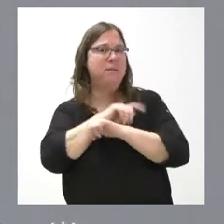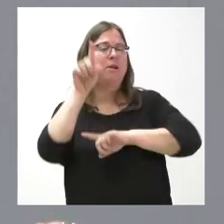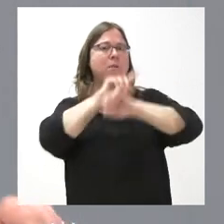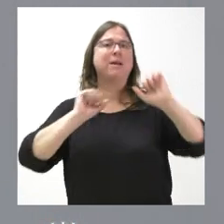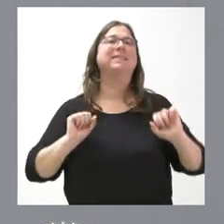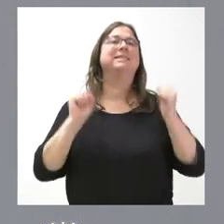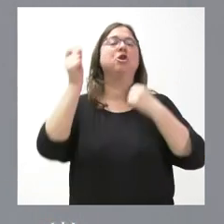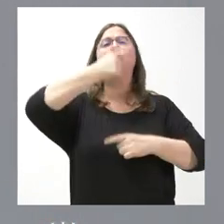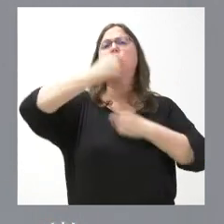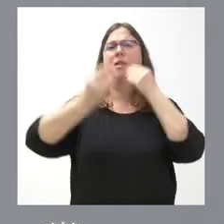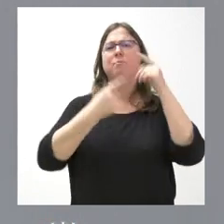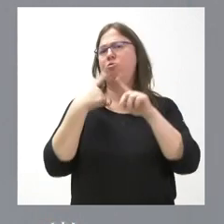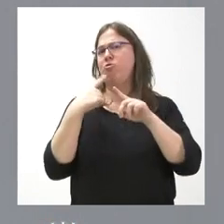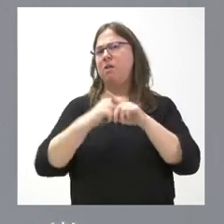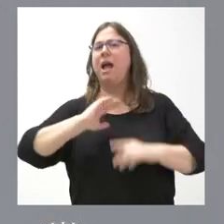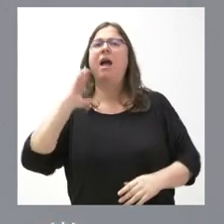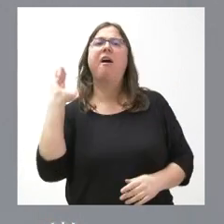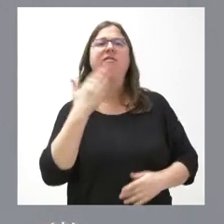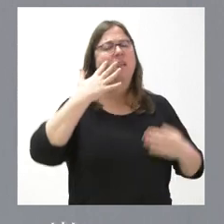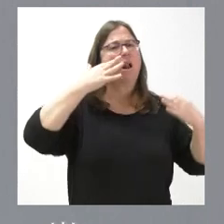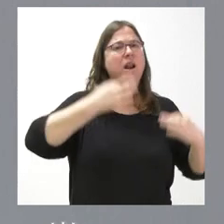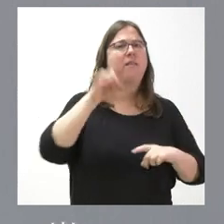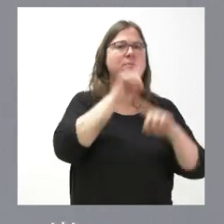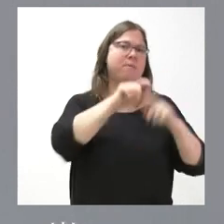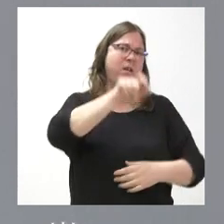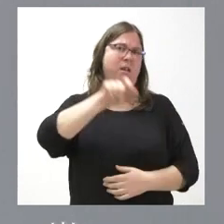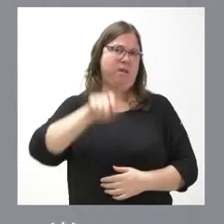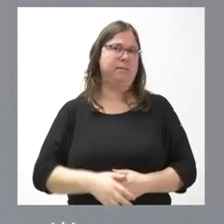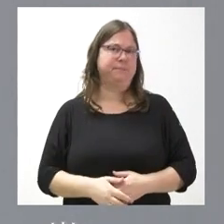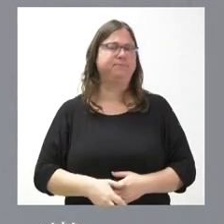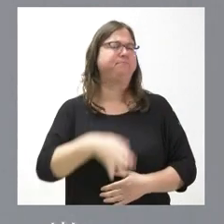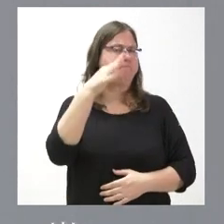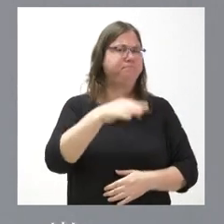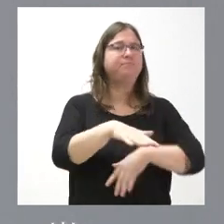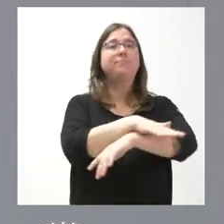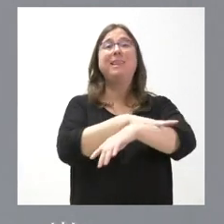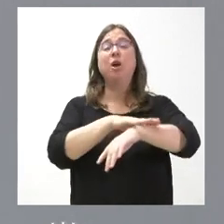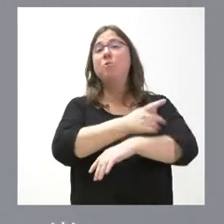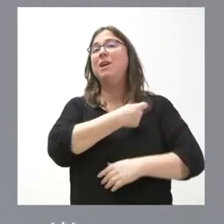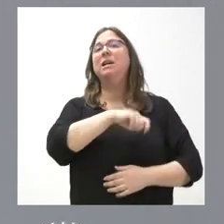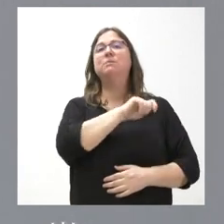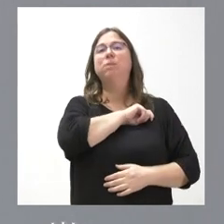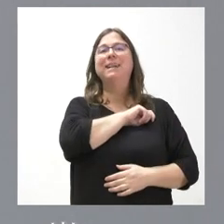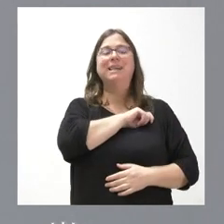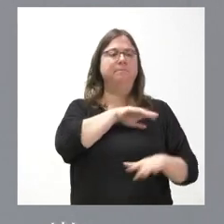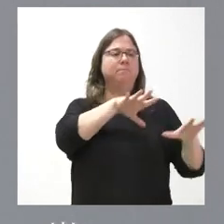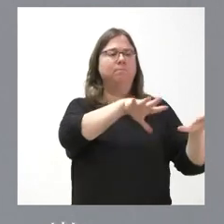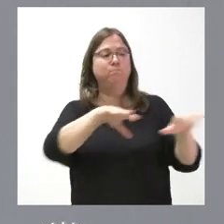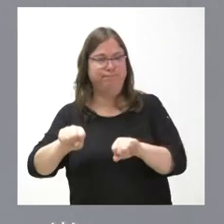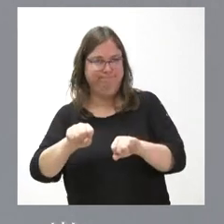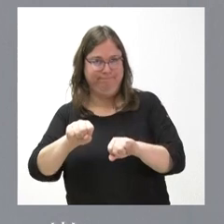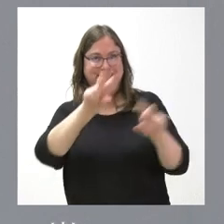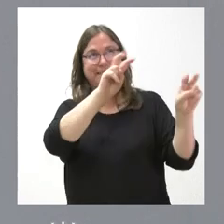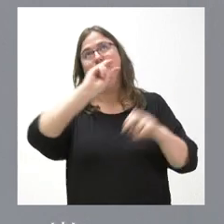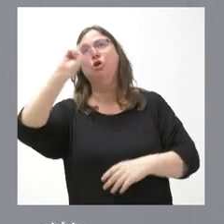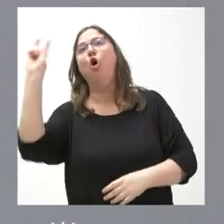Nosotros estamos planteando cosas que afectan a la realidad de los problemas de la gente. Es verdad que el Gobierno de España está ocupado en otros muchos temas. Esta